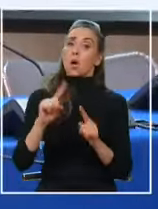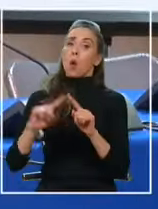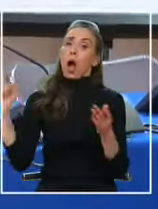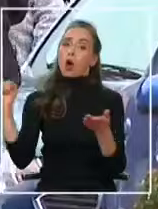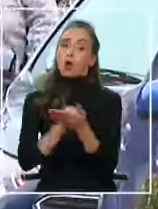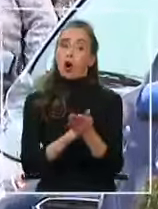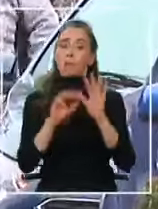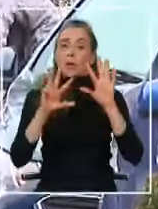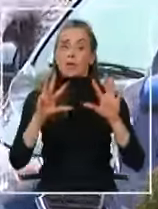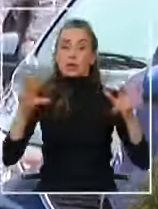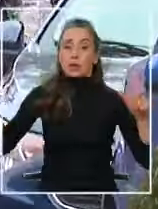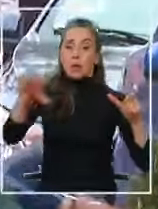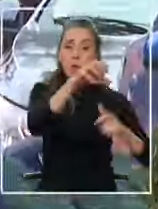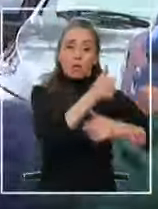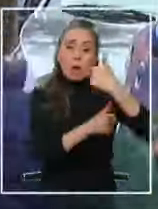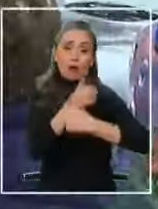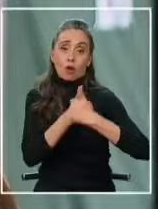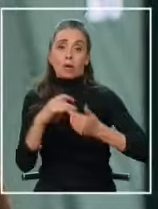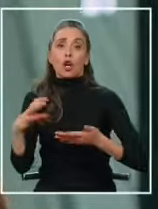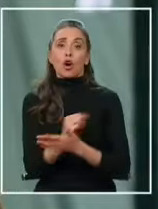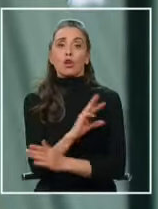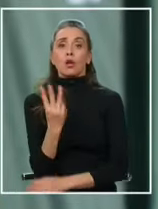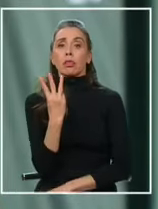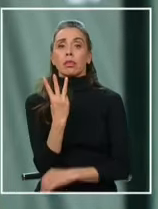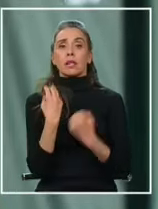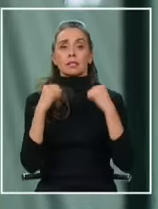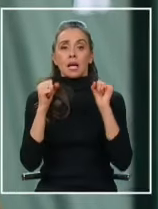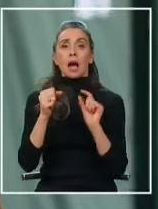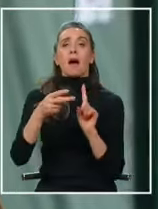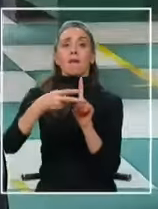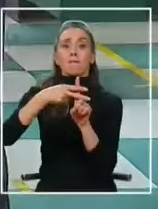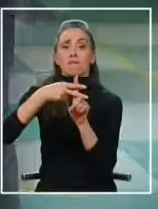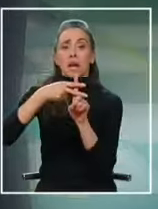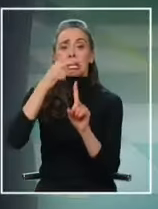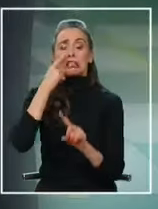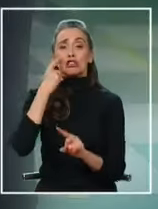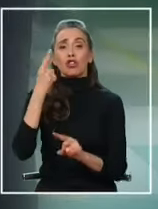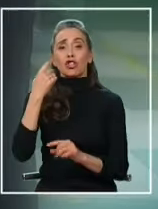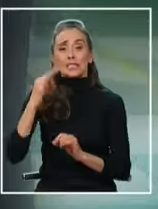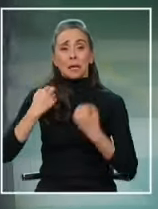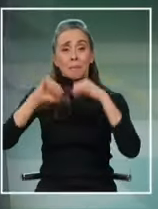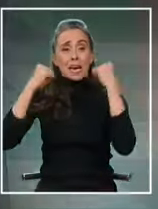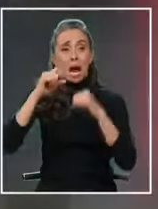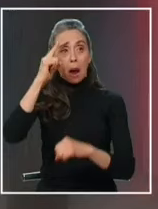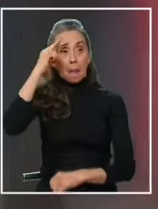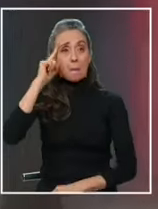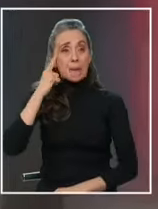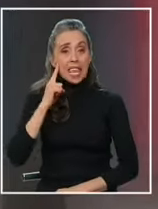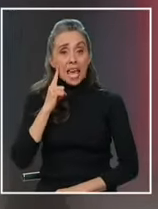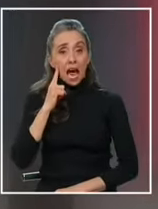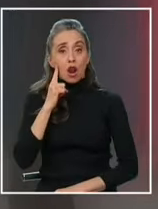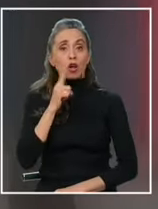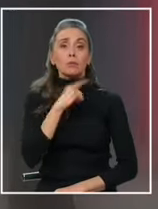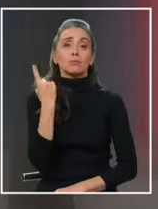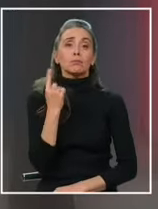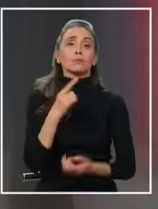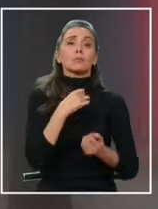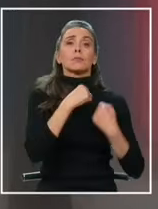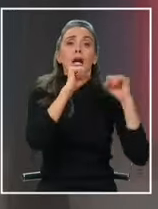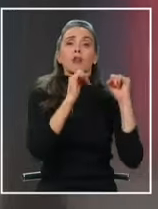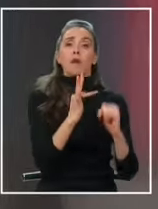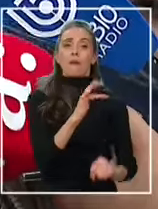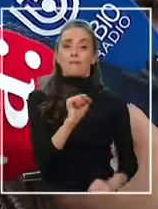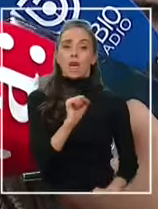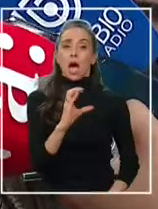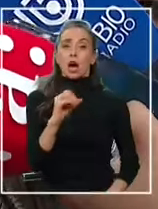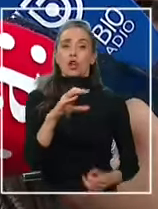compitió en 19 comunas y que solo logró tres triunfos. La falange lloró uno de sus bastiones, Peñalolén, que quedó en manos del Frente Amplista Miguel